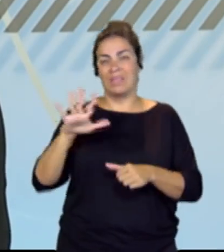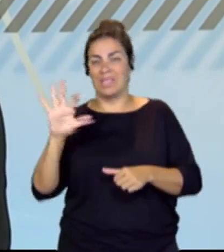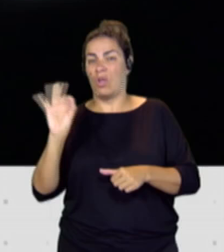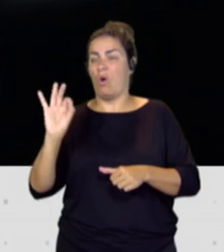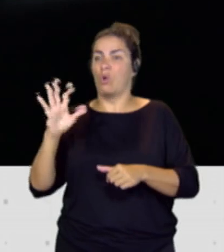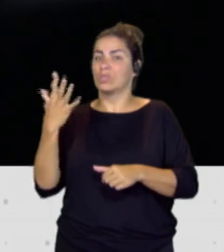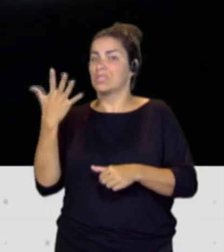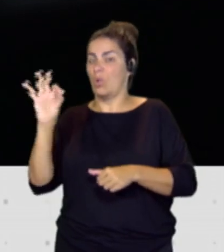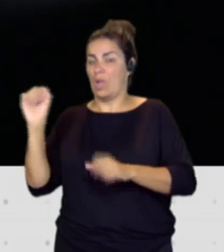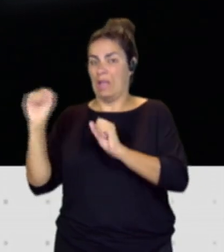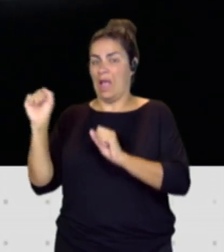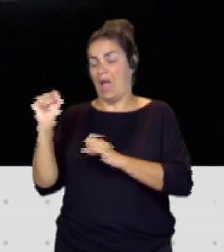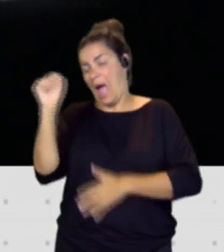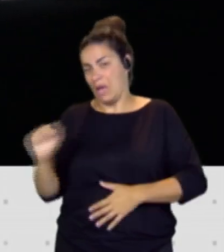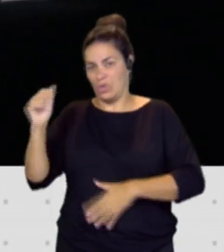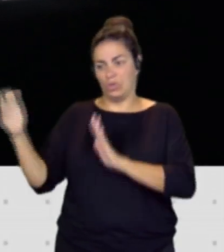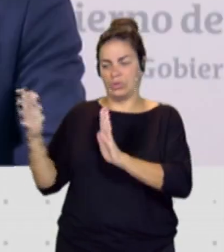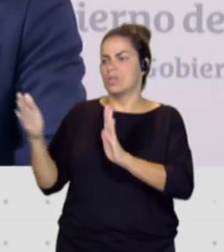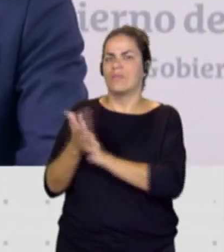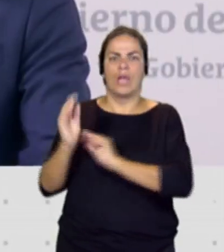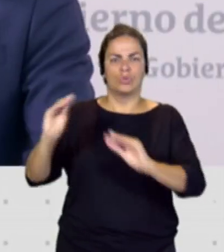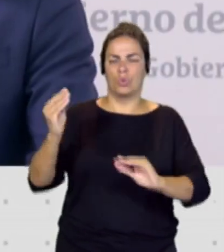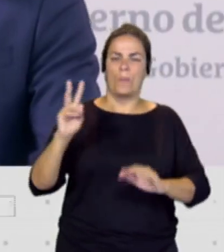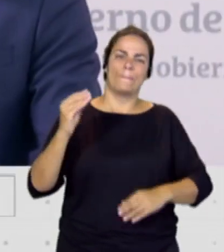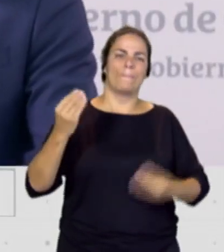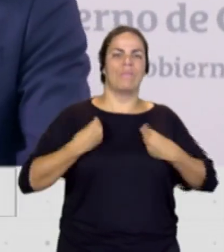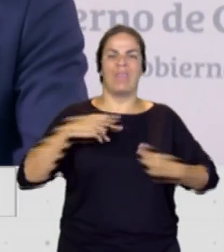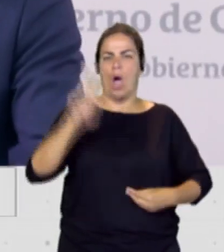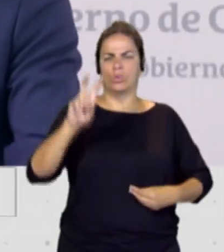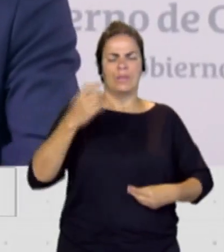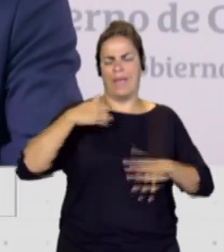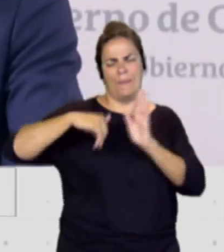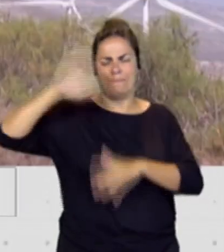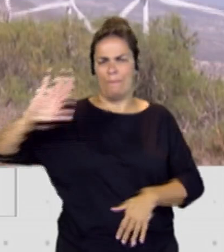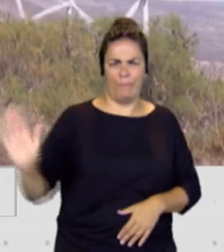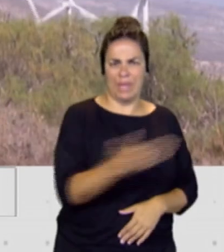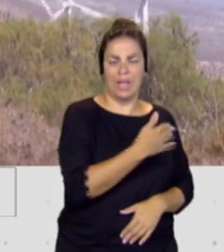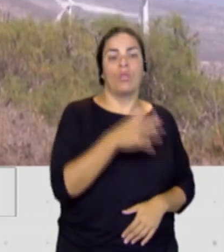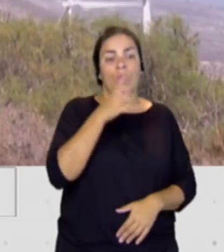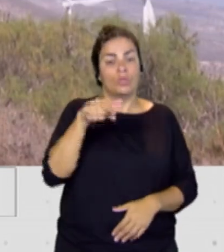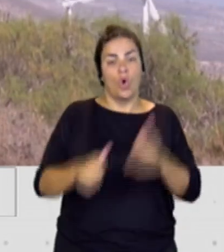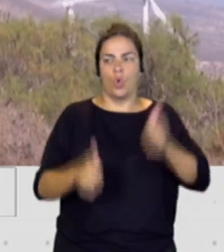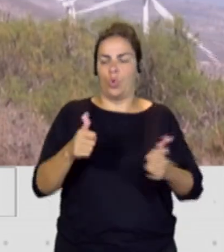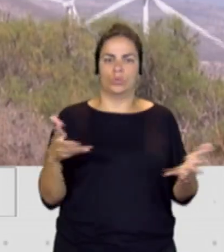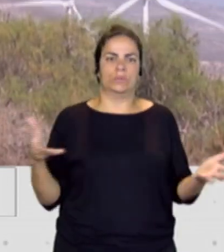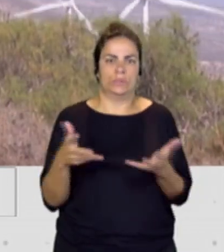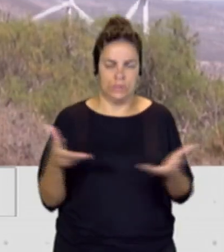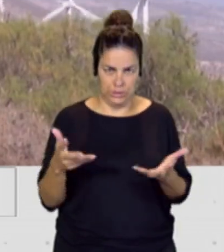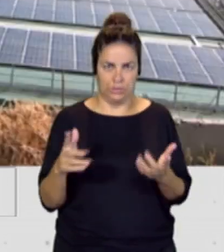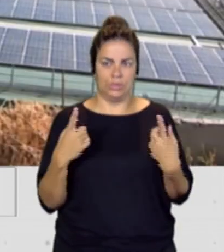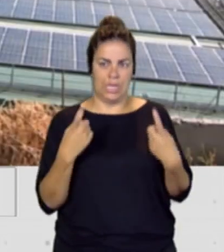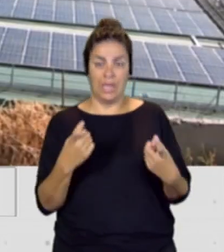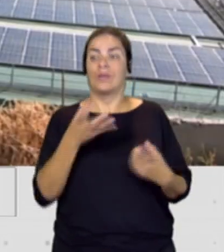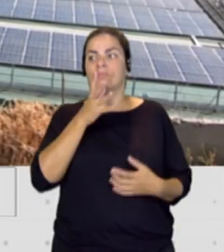ampliamente su vida útil y por tanto este concurso era urgente, necesario y por fin vemos la luz. Ayer se